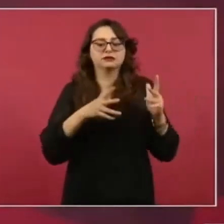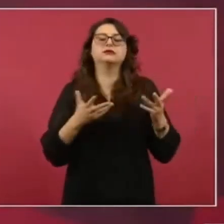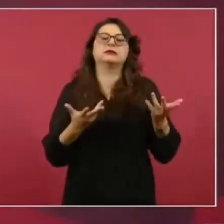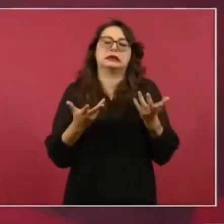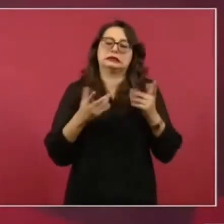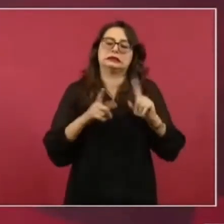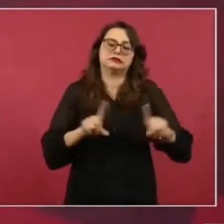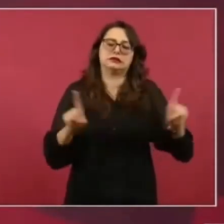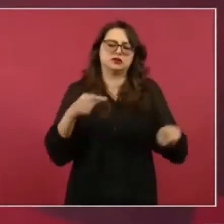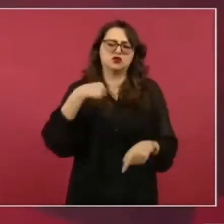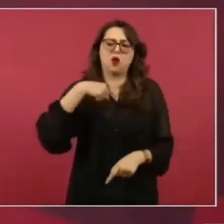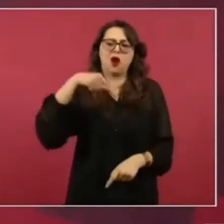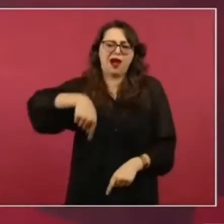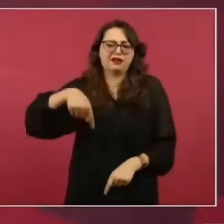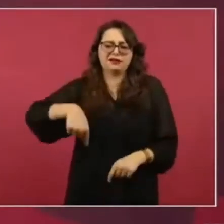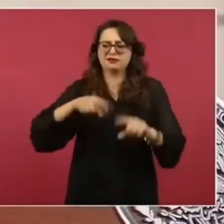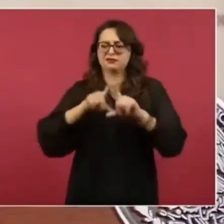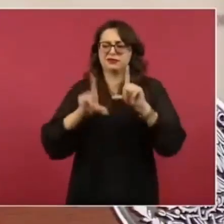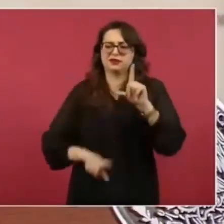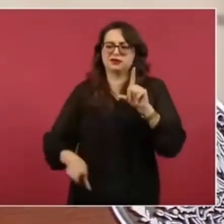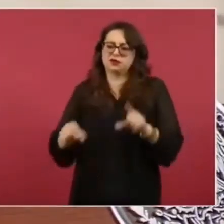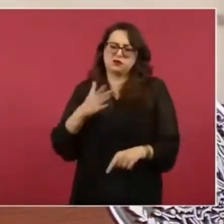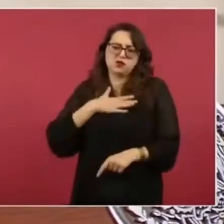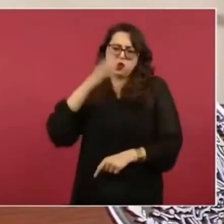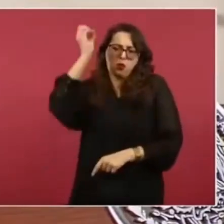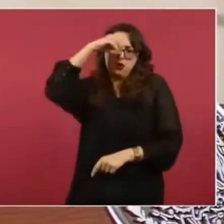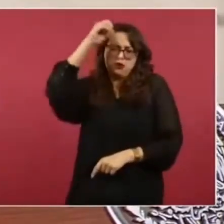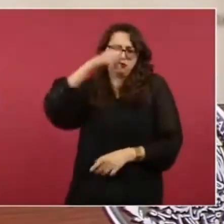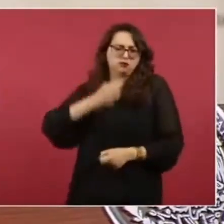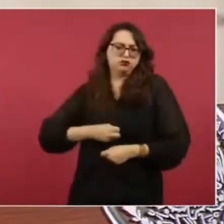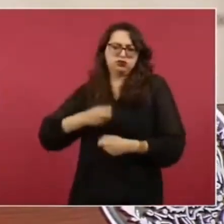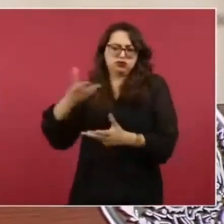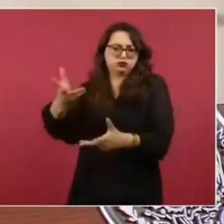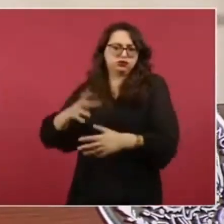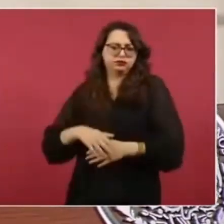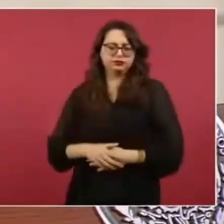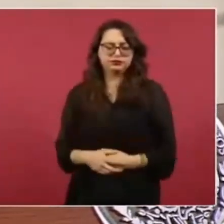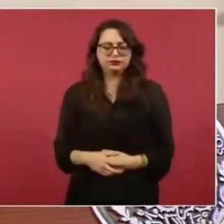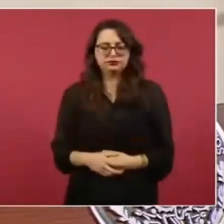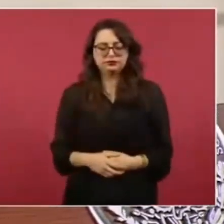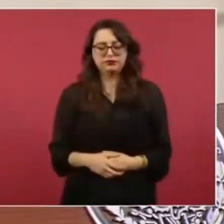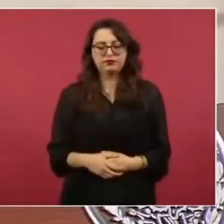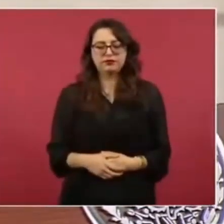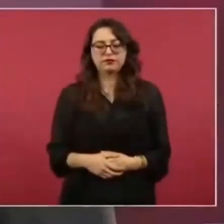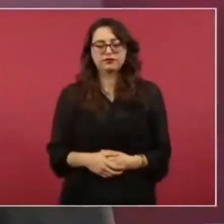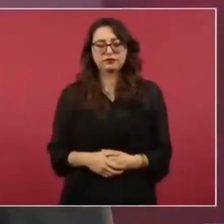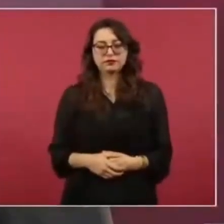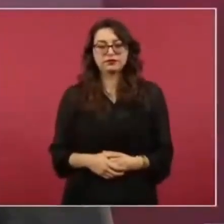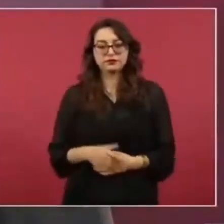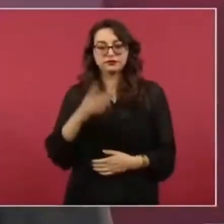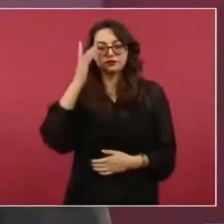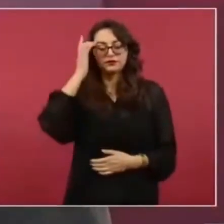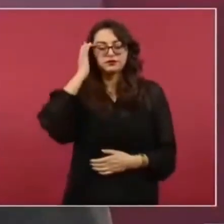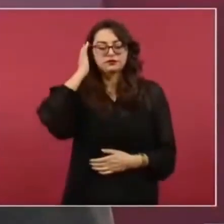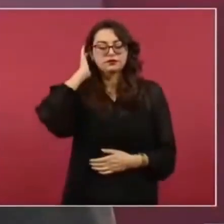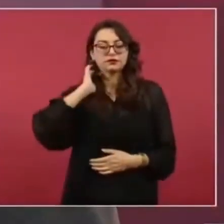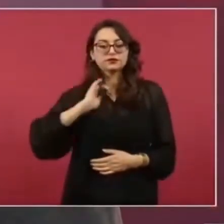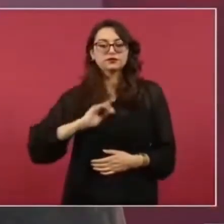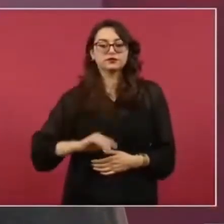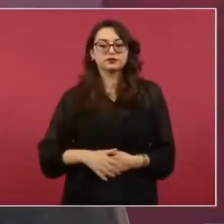California, un santuario, ahí se respeta